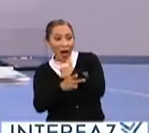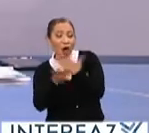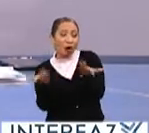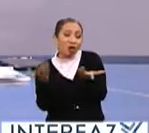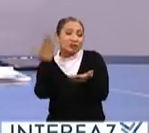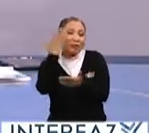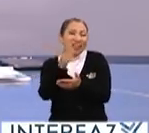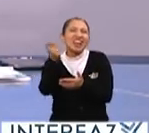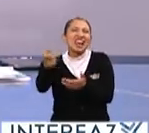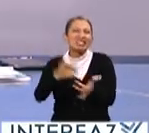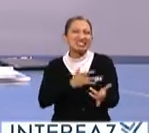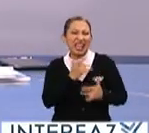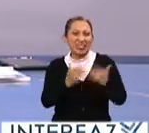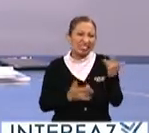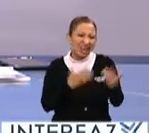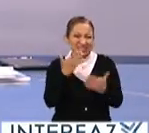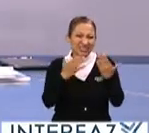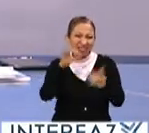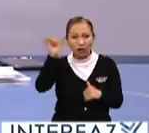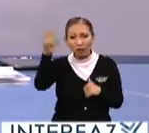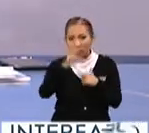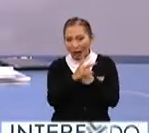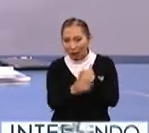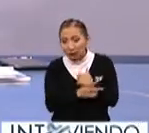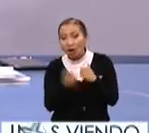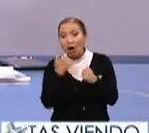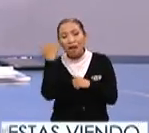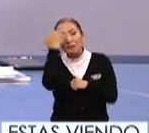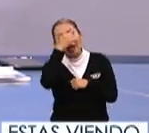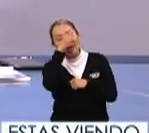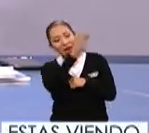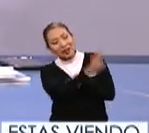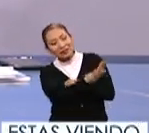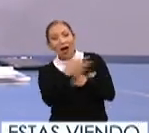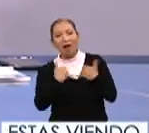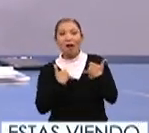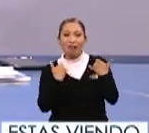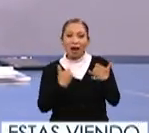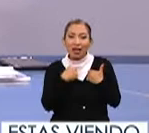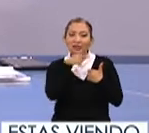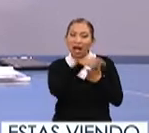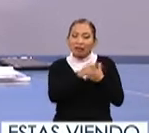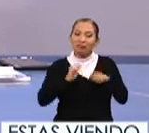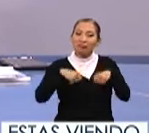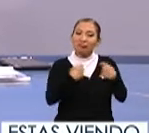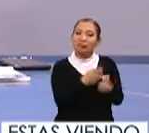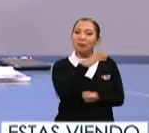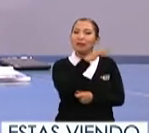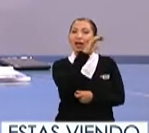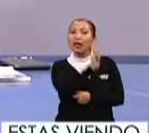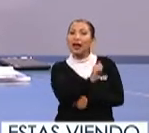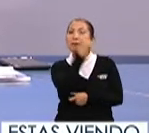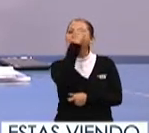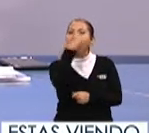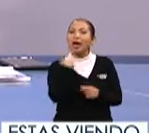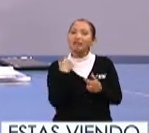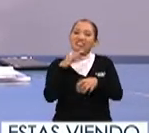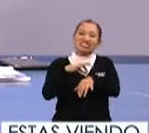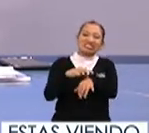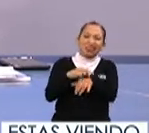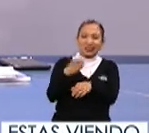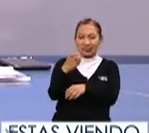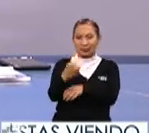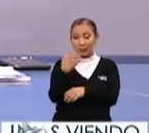por lo menos saber lo que se siente estudiar en otro país a través de la experiencia de jóvenes que han sido becados para vivir una